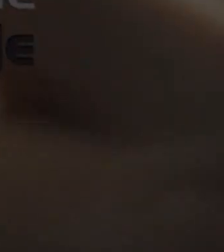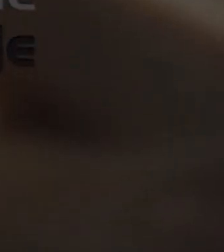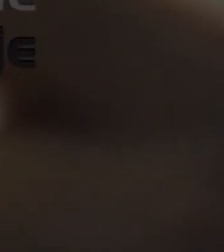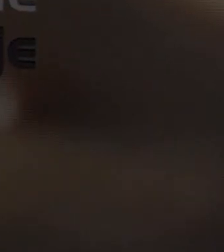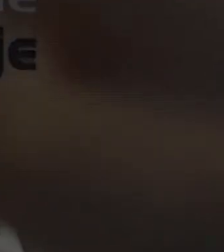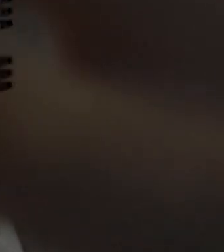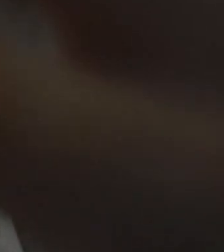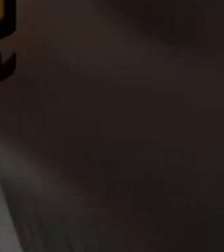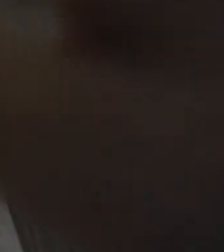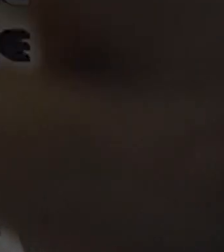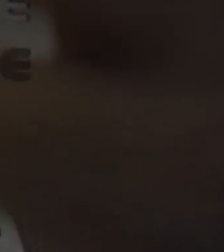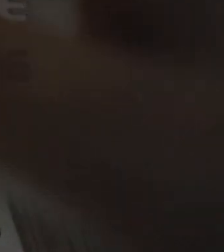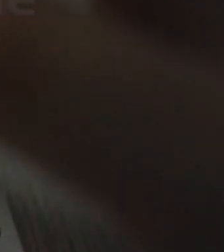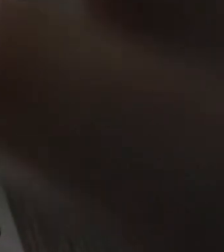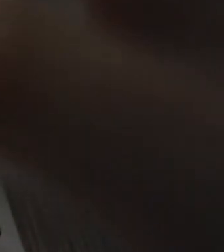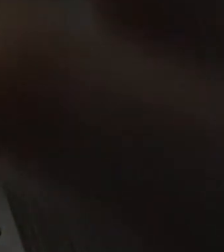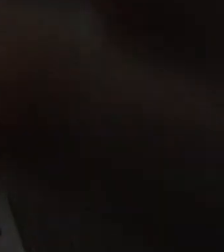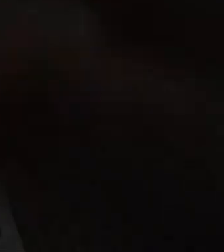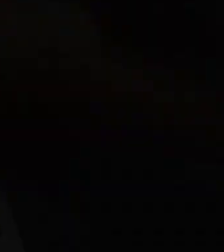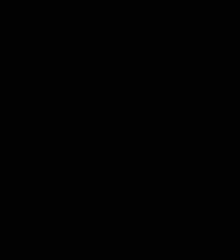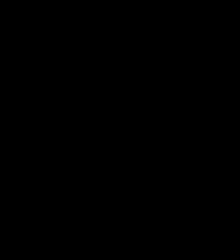para la Empleabilidad